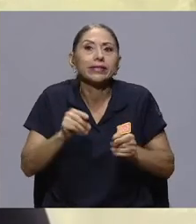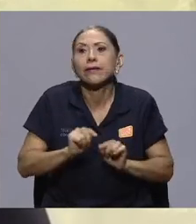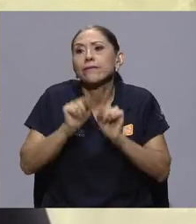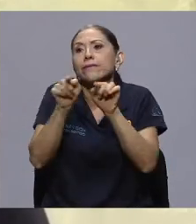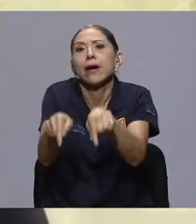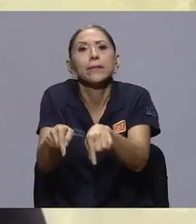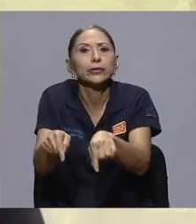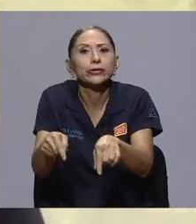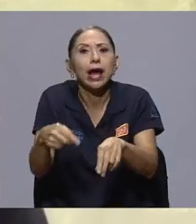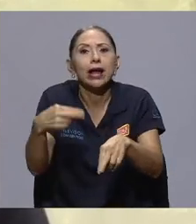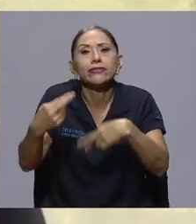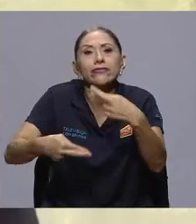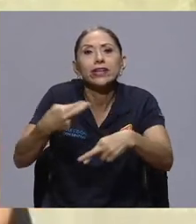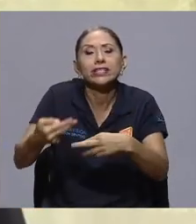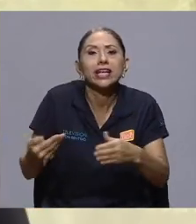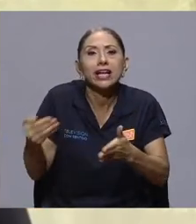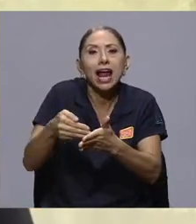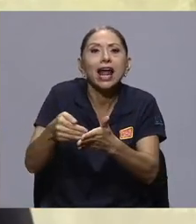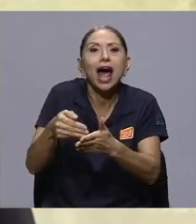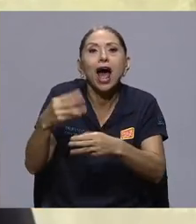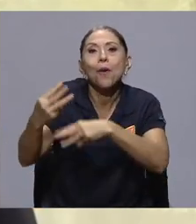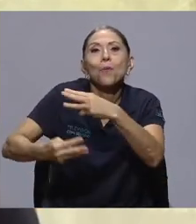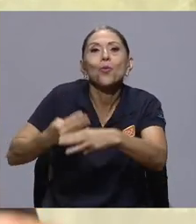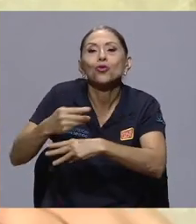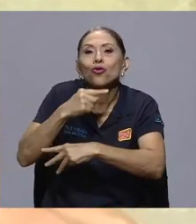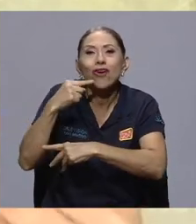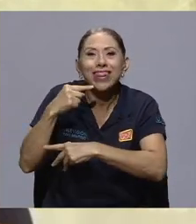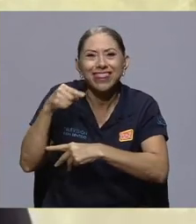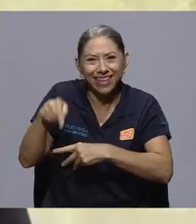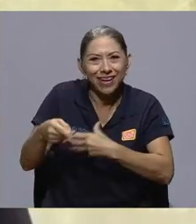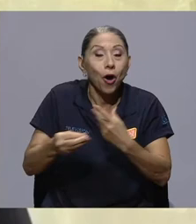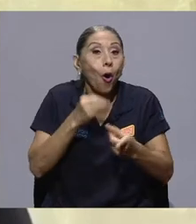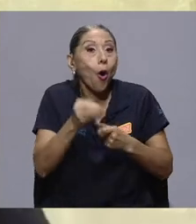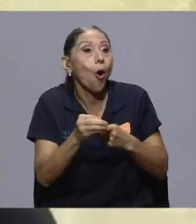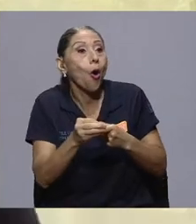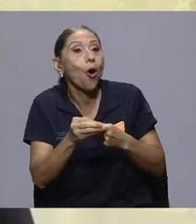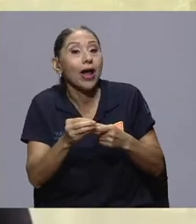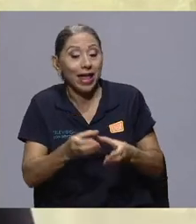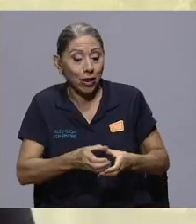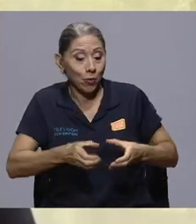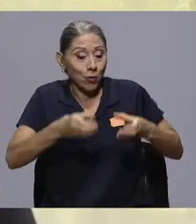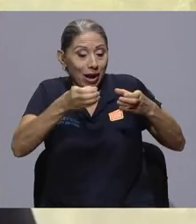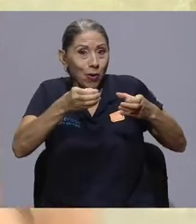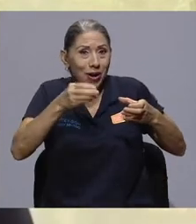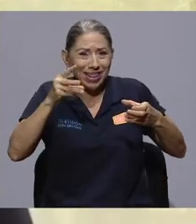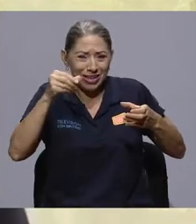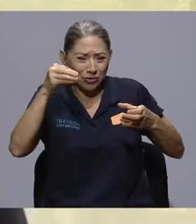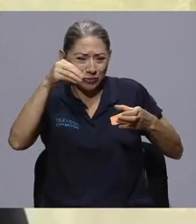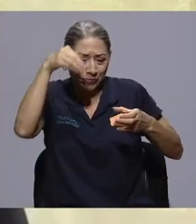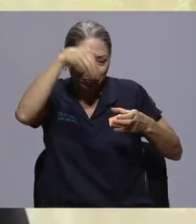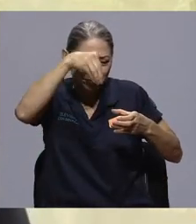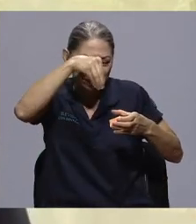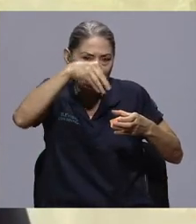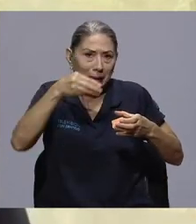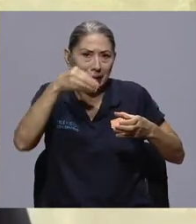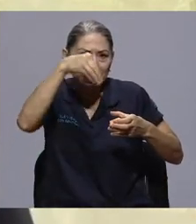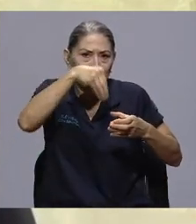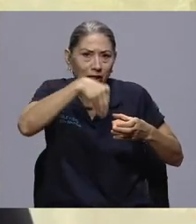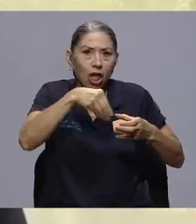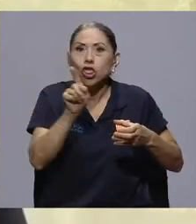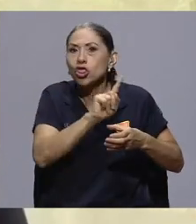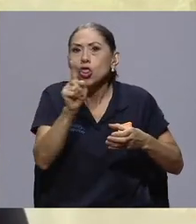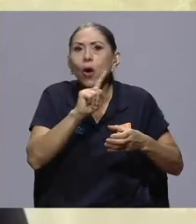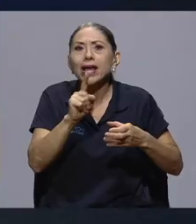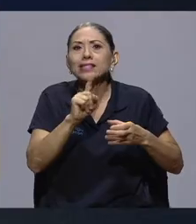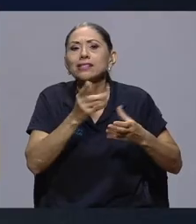Rica recicla bolsas plásticas, o la pongo en un eco ladrillo. O sea, no es deshacerme de las cosas, no es olvidarme de mi responsabilidad hasta el final.